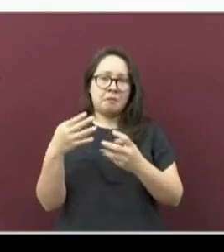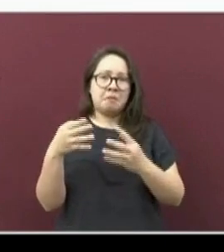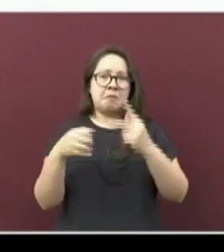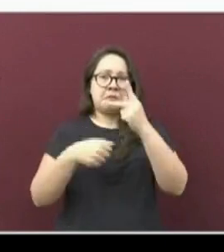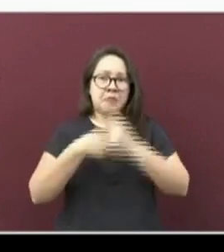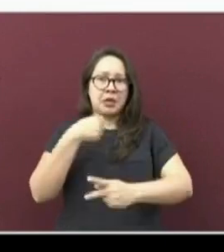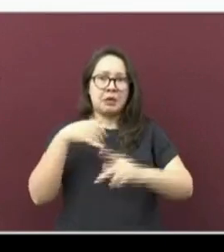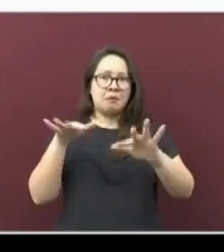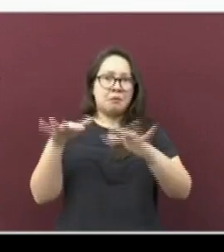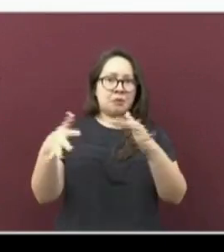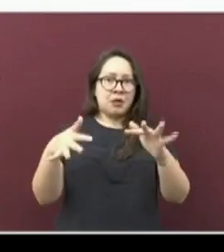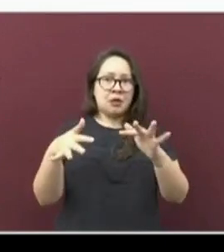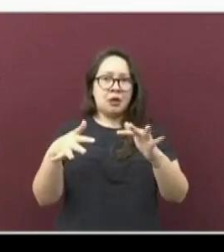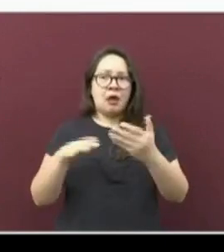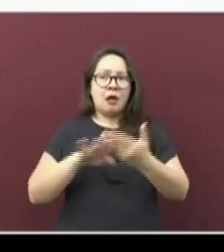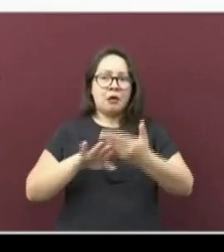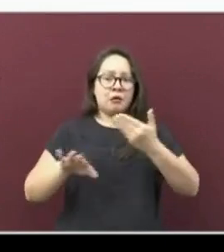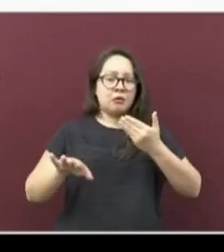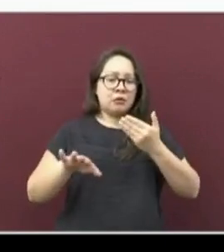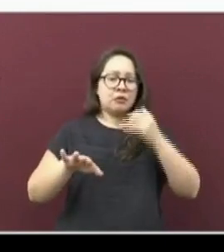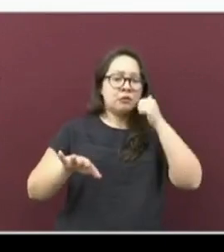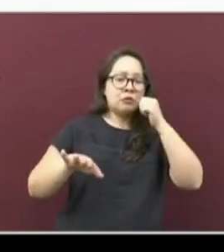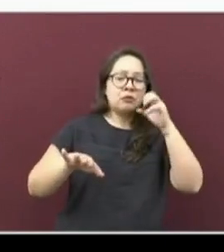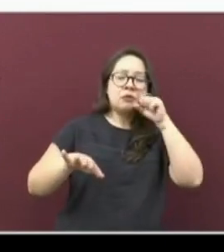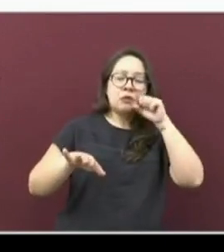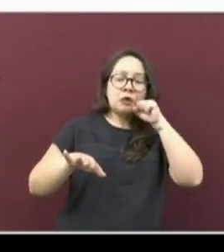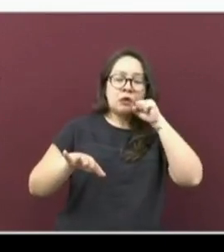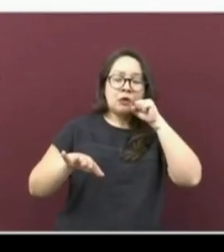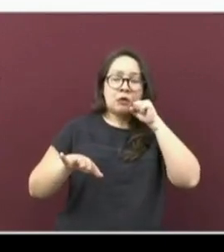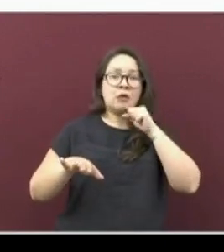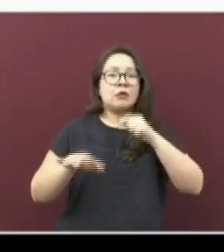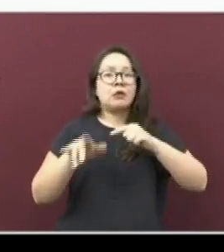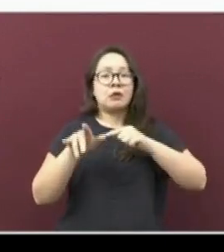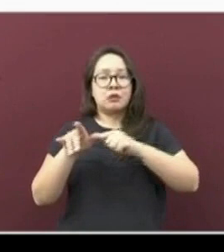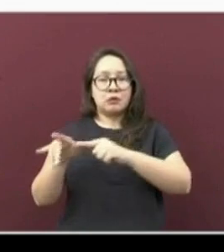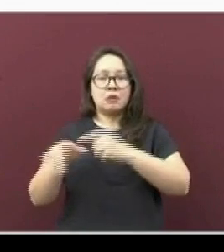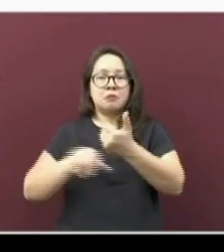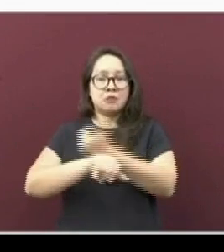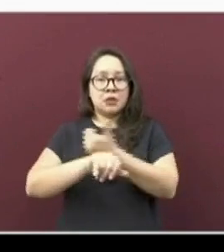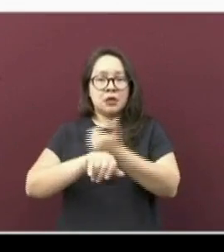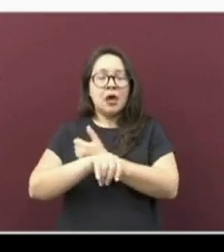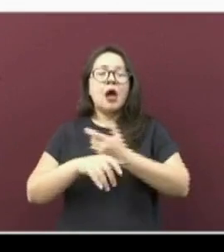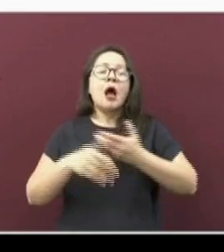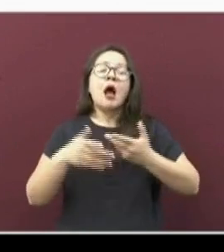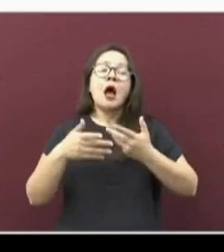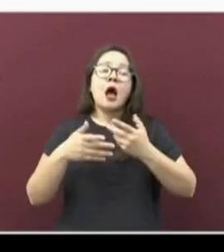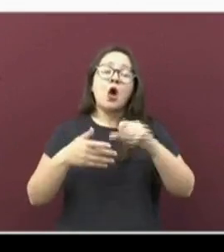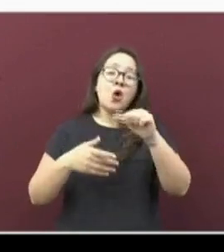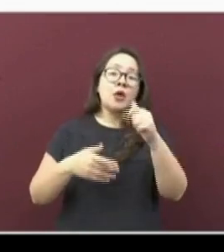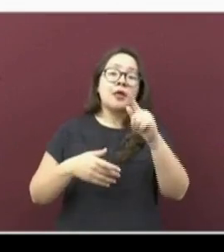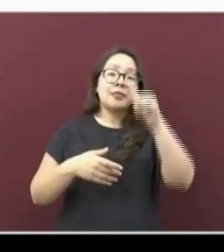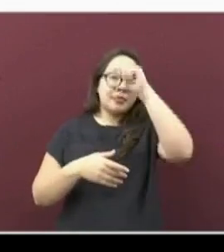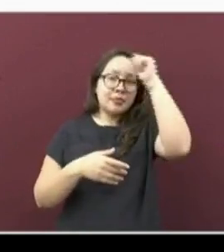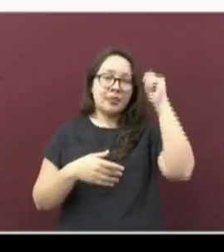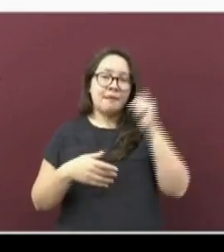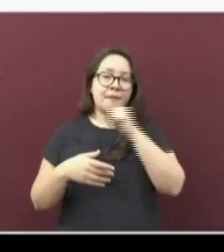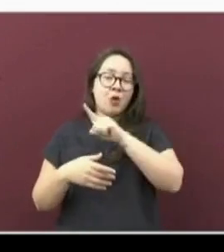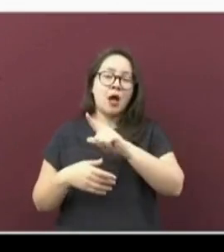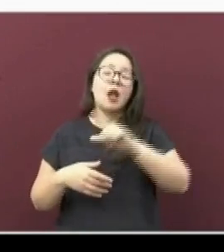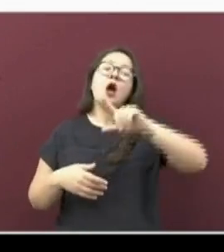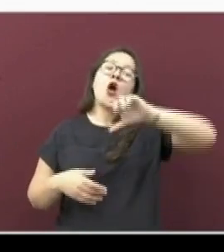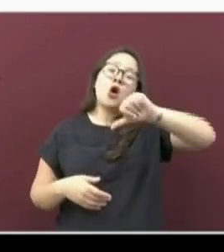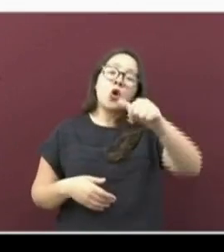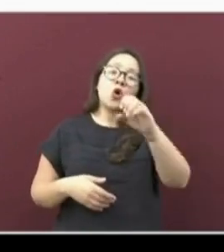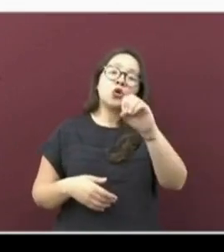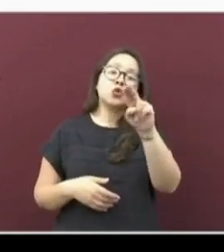después de permanecer en Naranja. Y para el caso de Tempual y Osuluama, éstas han pasado a riesgo bajo después de